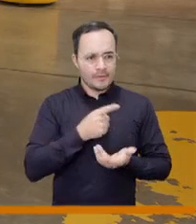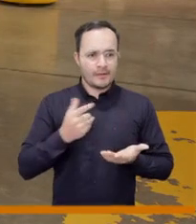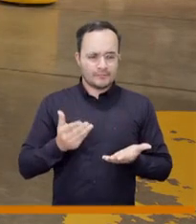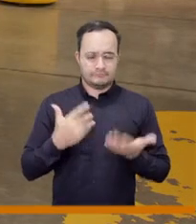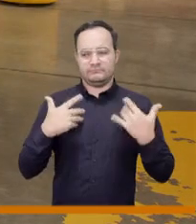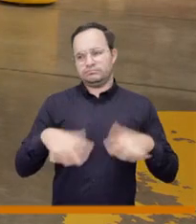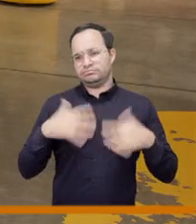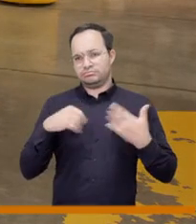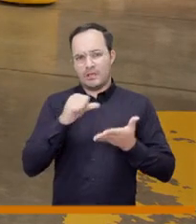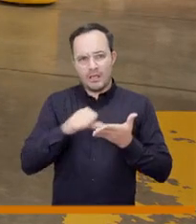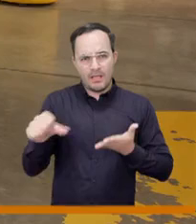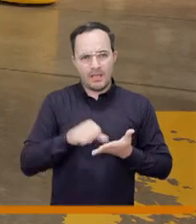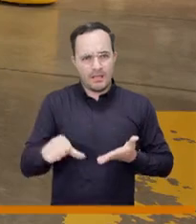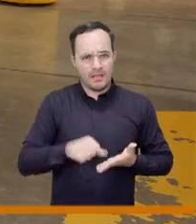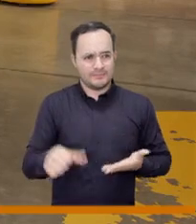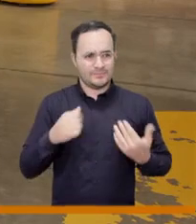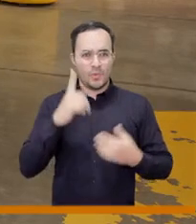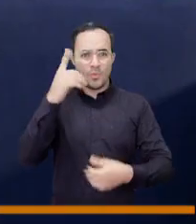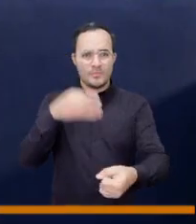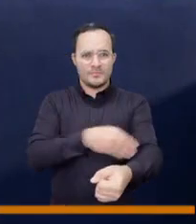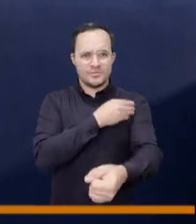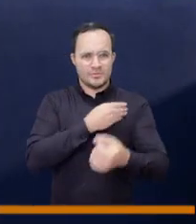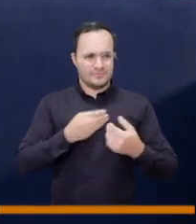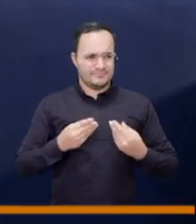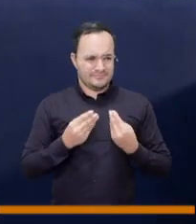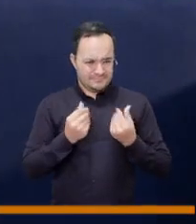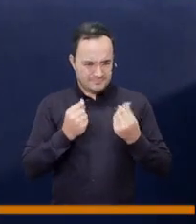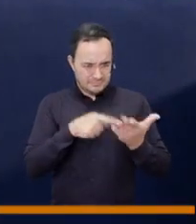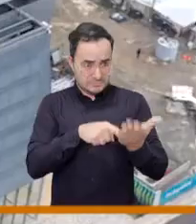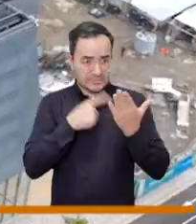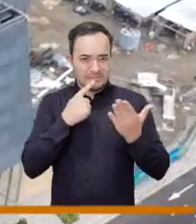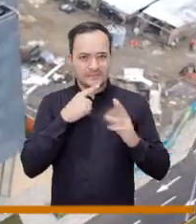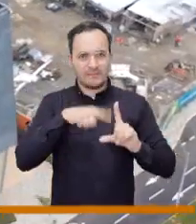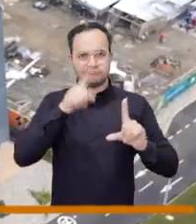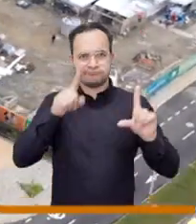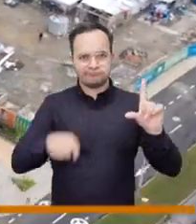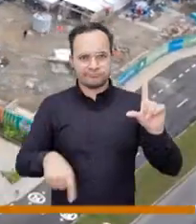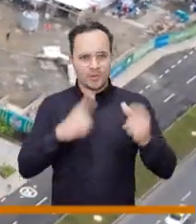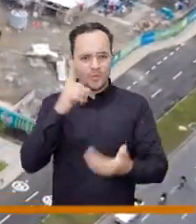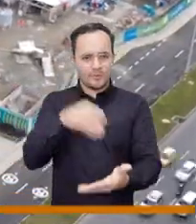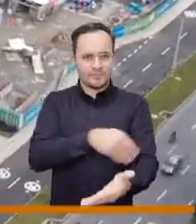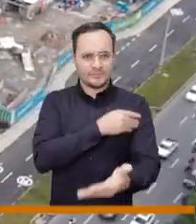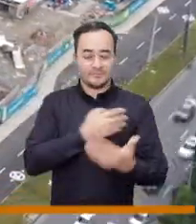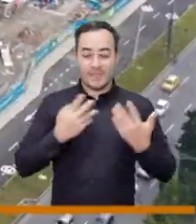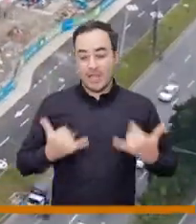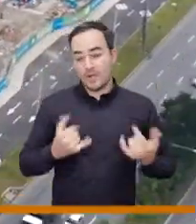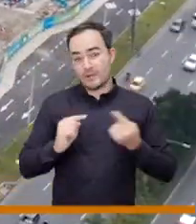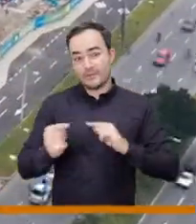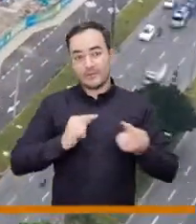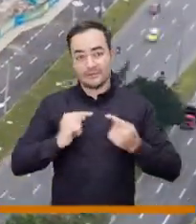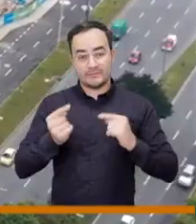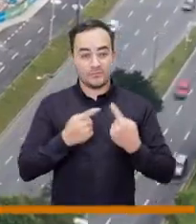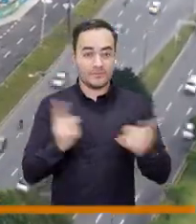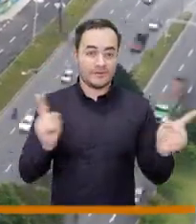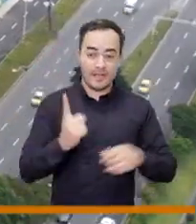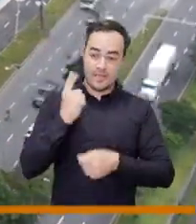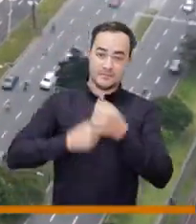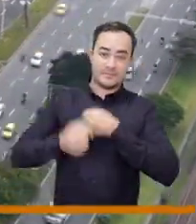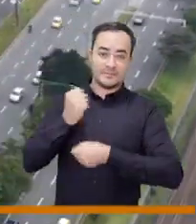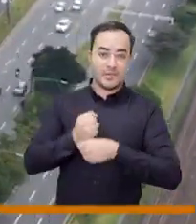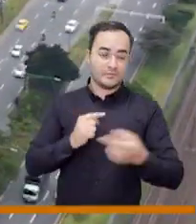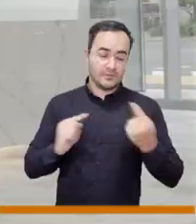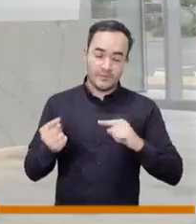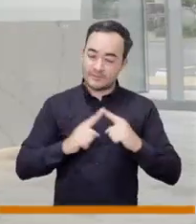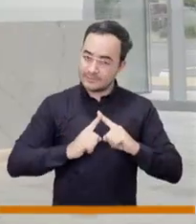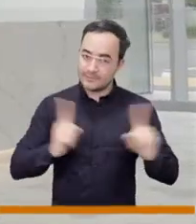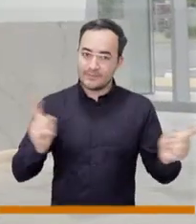tigo une nada más en libros haya perdido un valor haya perdido un valor de un billón de pesos o sea que ya nosotros hoy estamos dando un debate